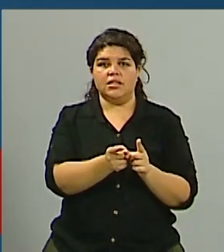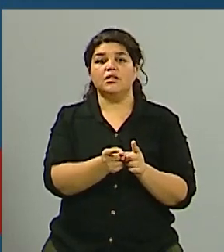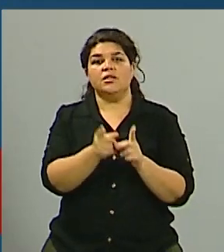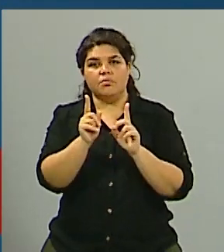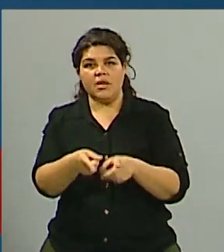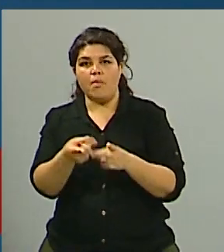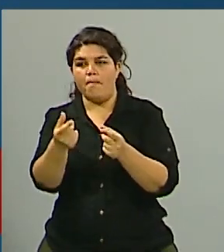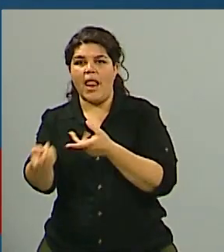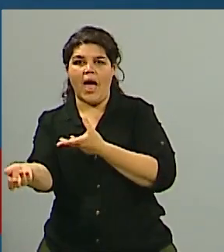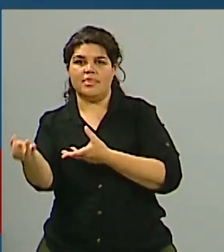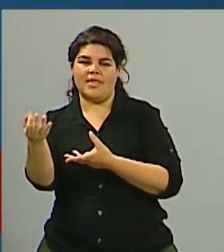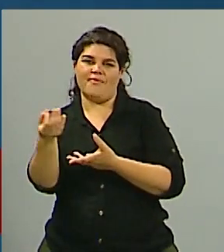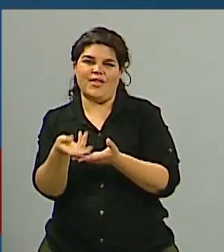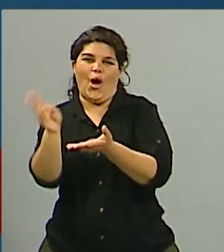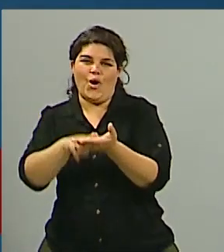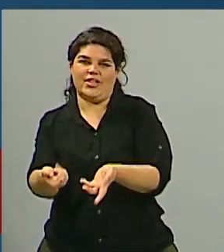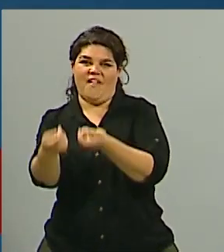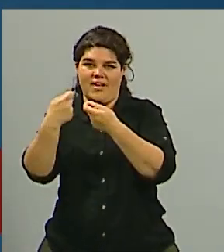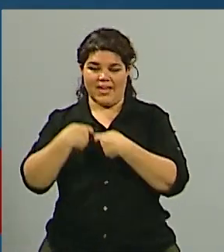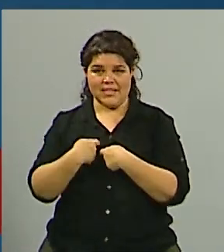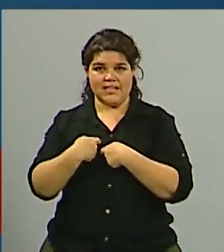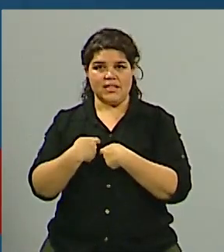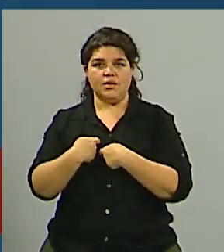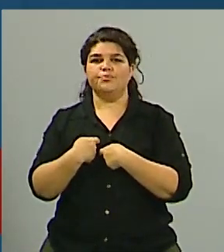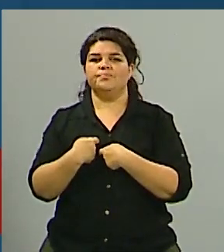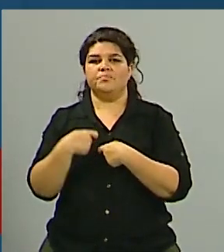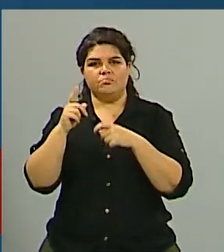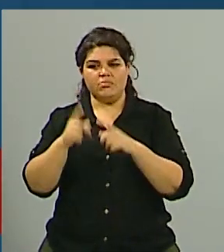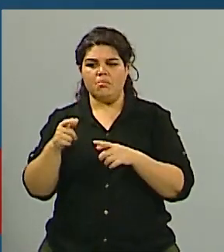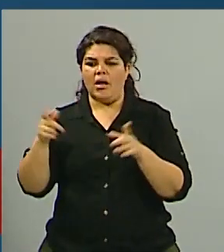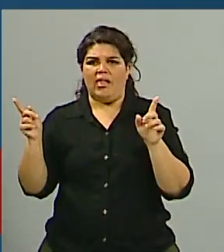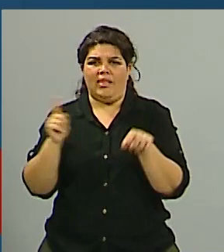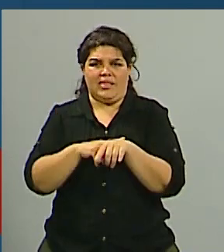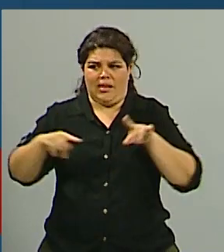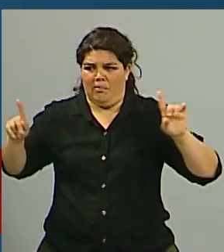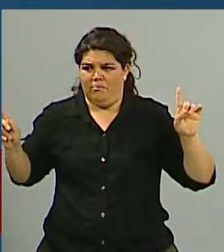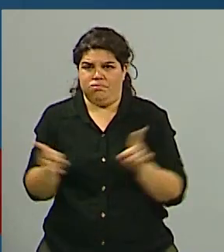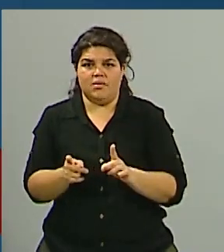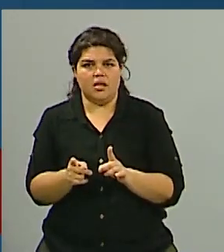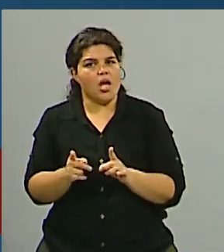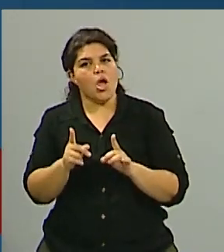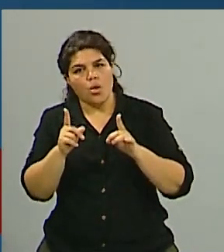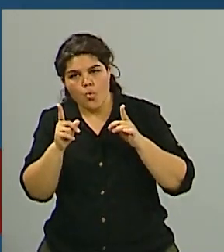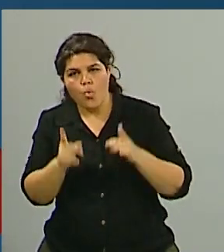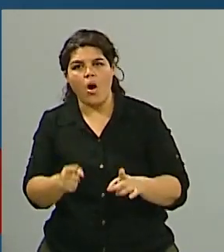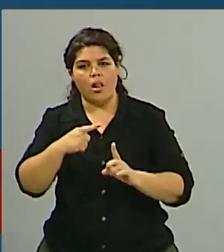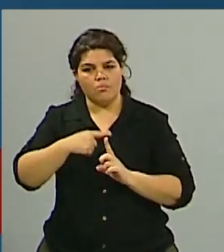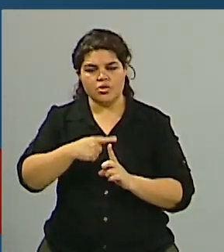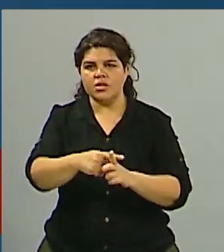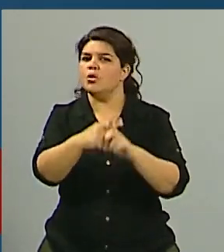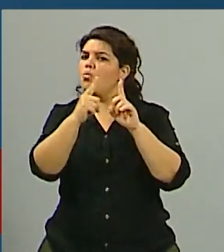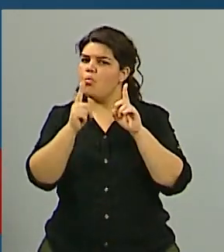o tener el beneficio este ha sido positivo es decir realmente